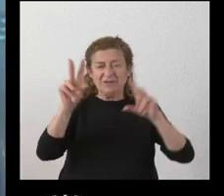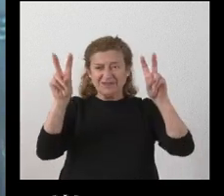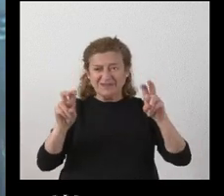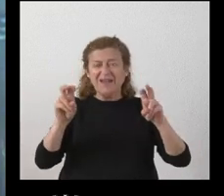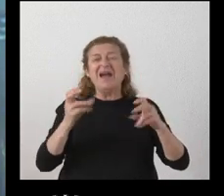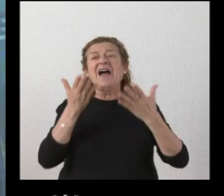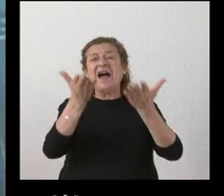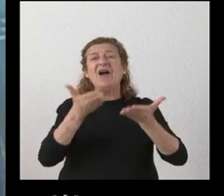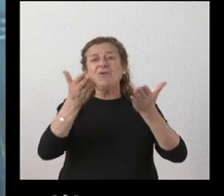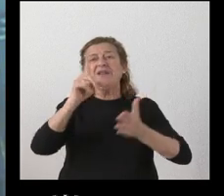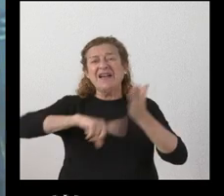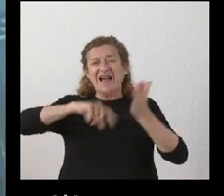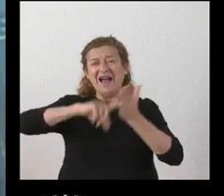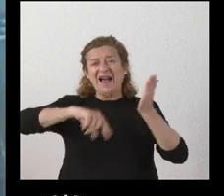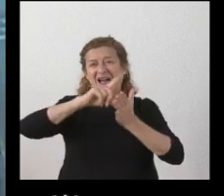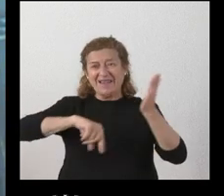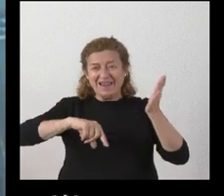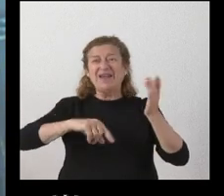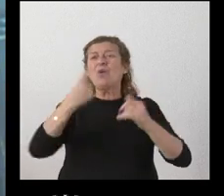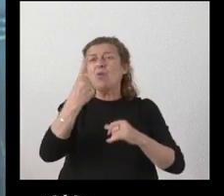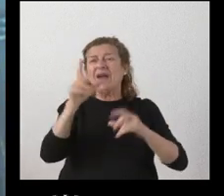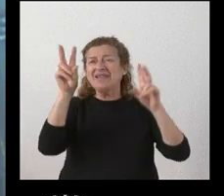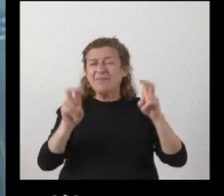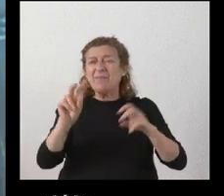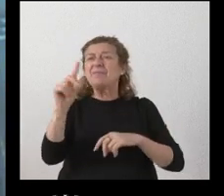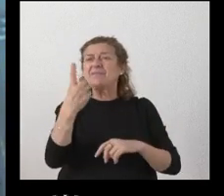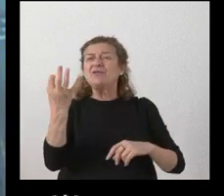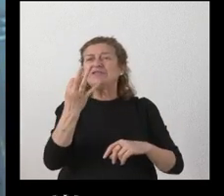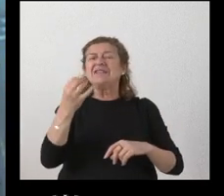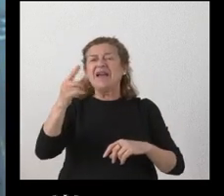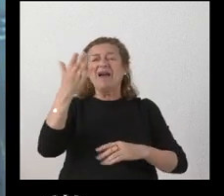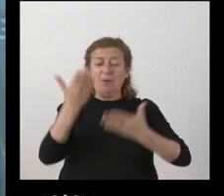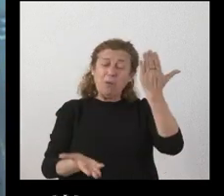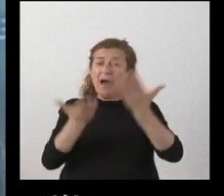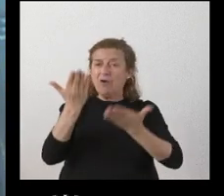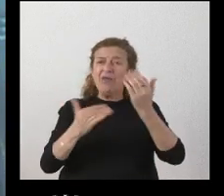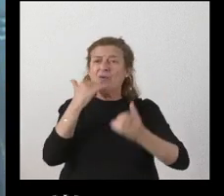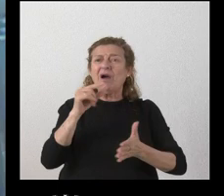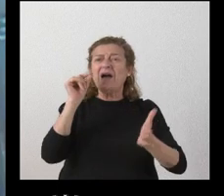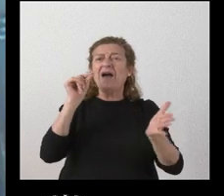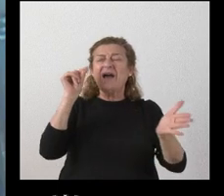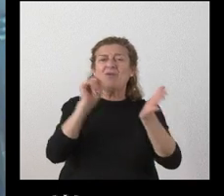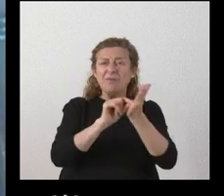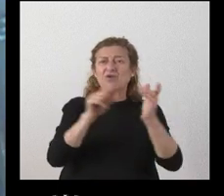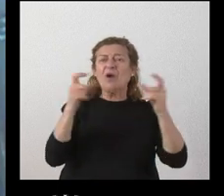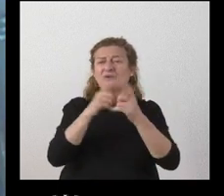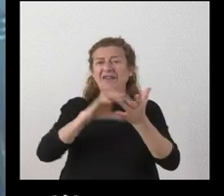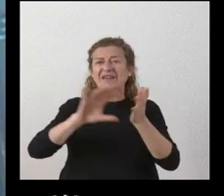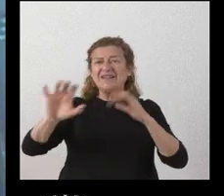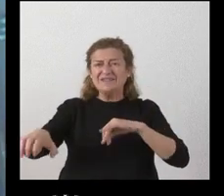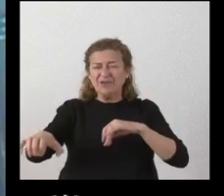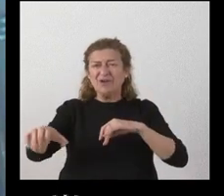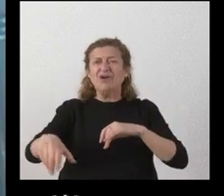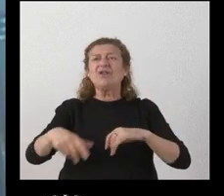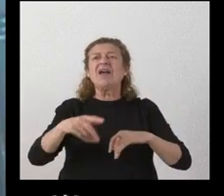ayudas de alquiler una de ellas es primero si ha valorado en algún momento estaría dispuesta la Junta de Castilla y León a hacer